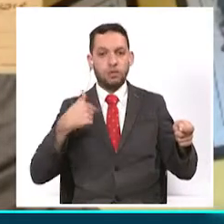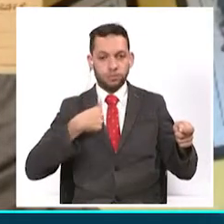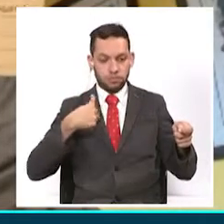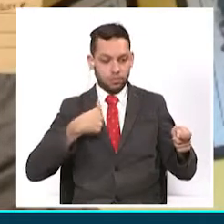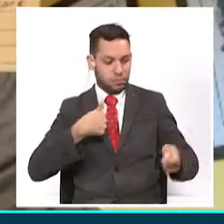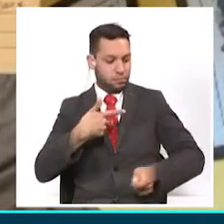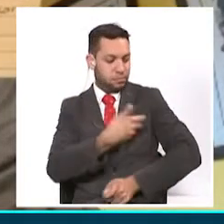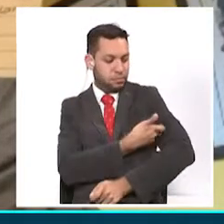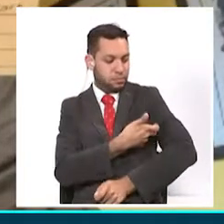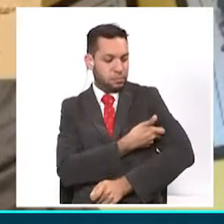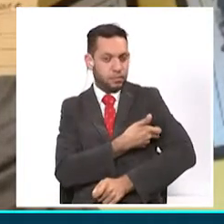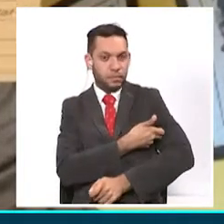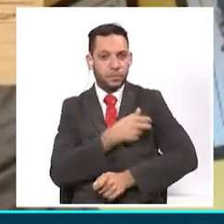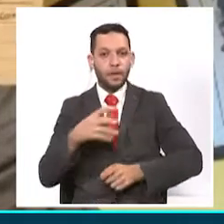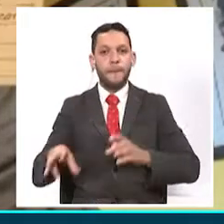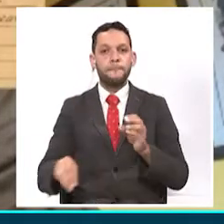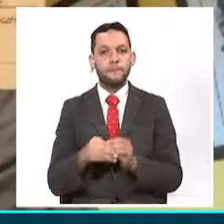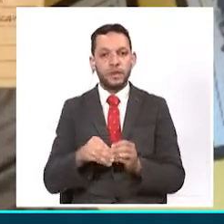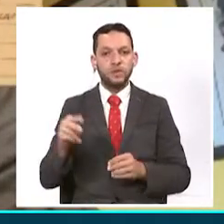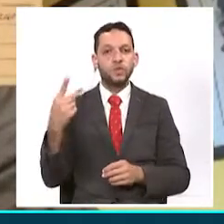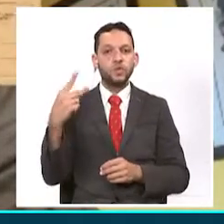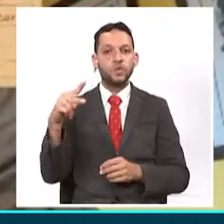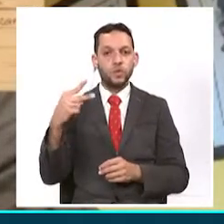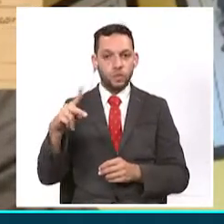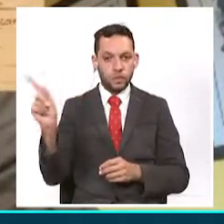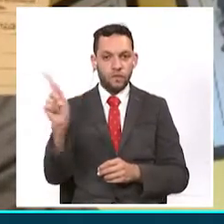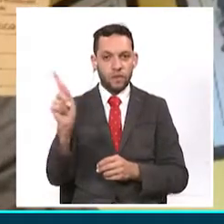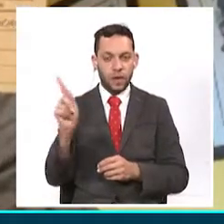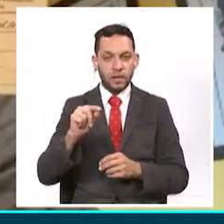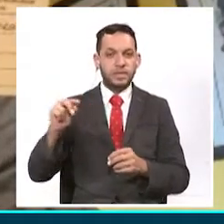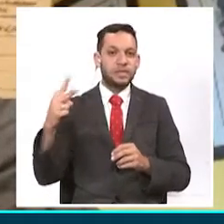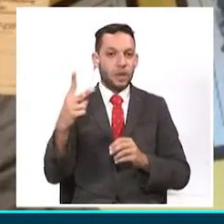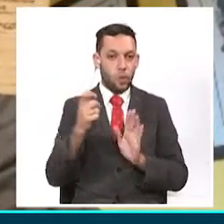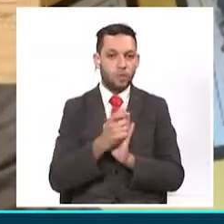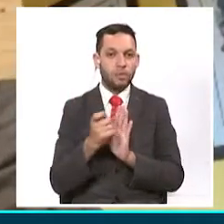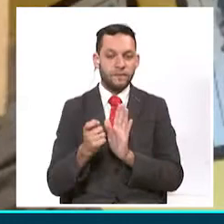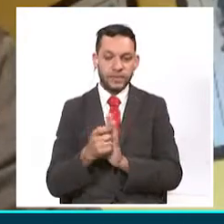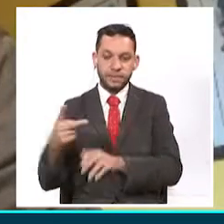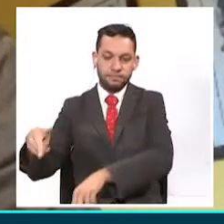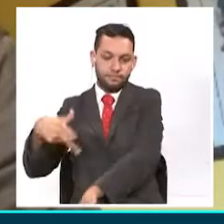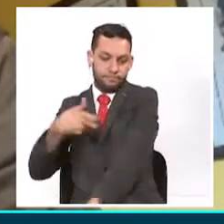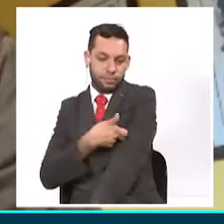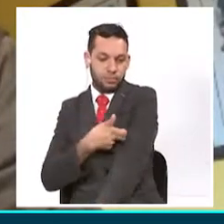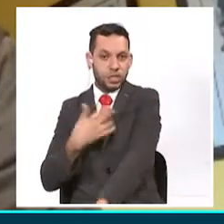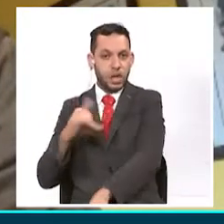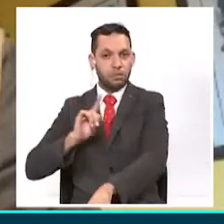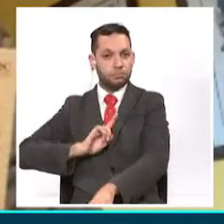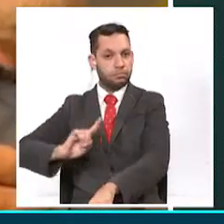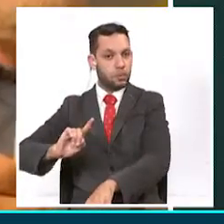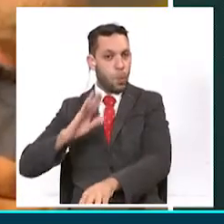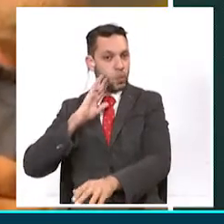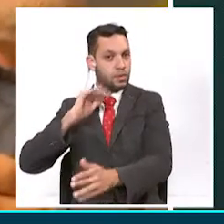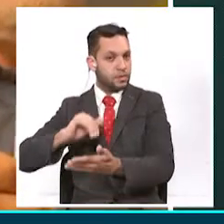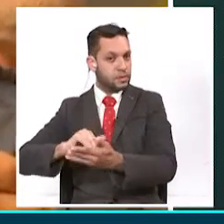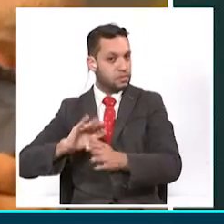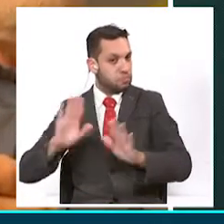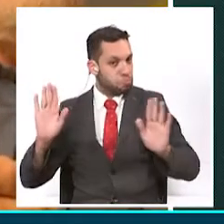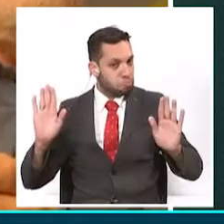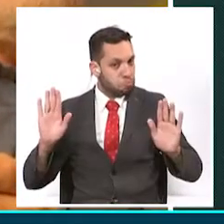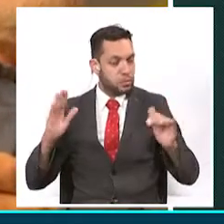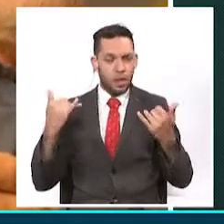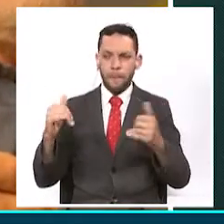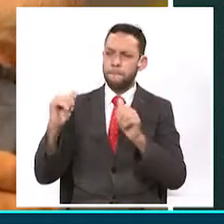prepararme para el 12 de febrero ir a la segunda vacuna. Muy bien, don Joaquín. ¿Hace usted alguna